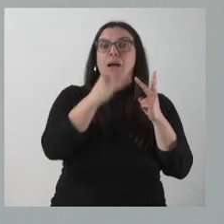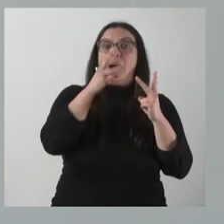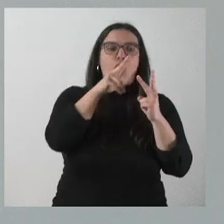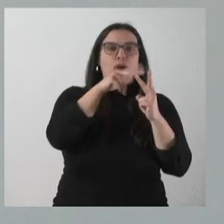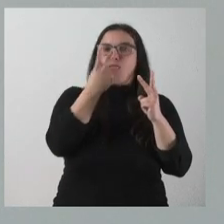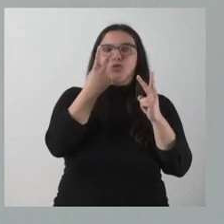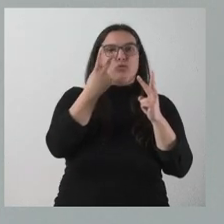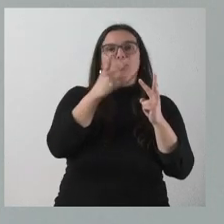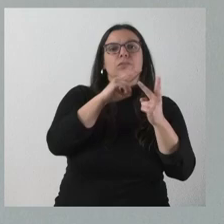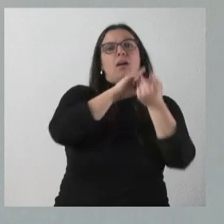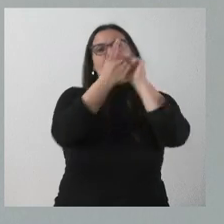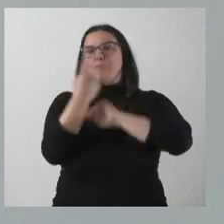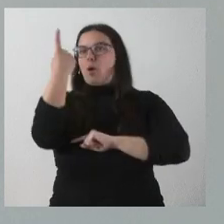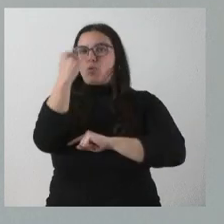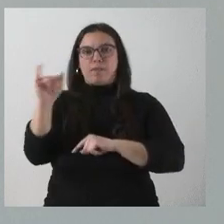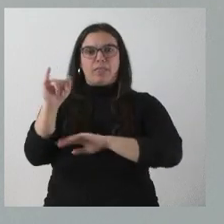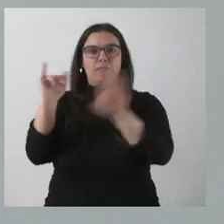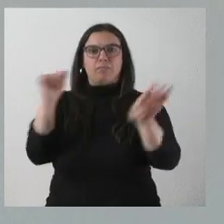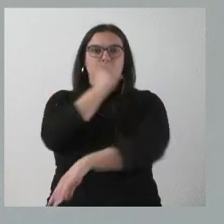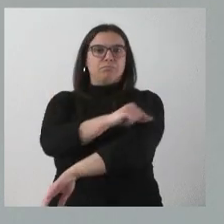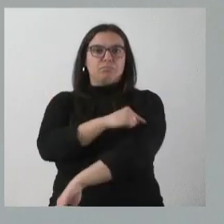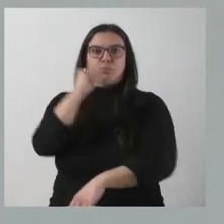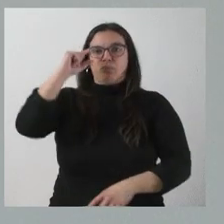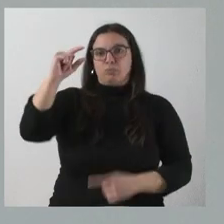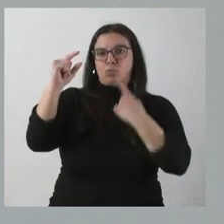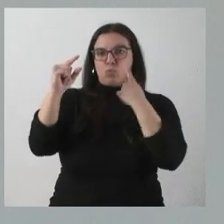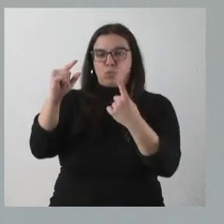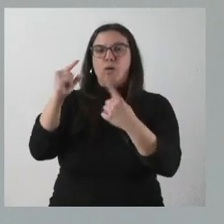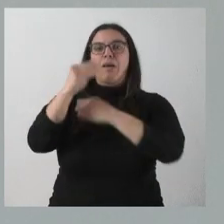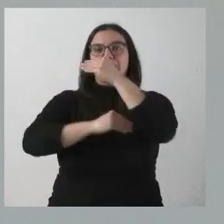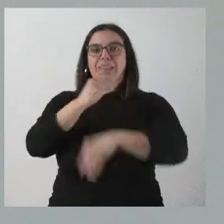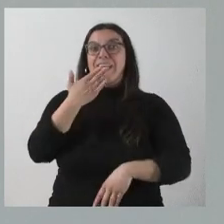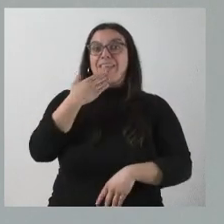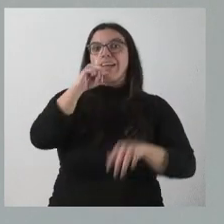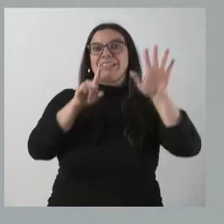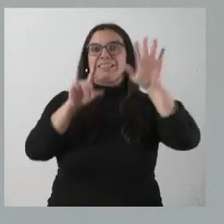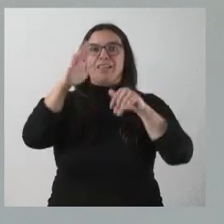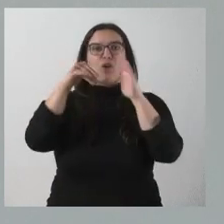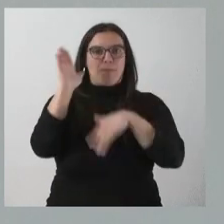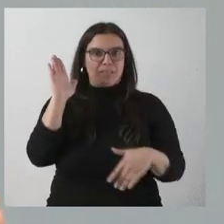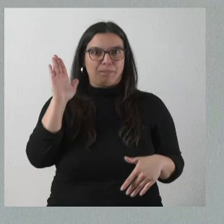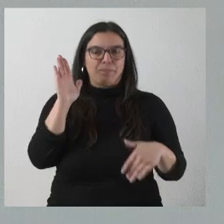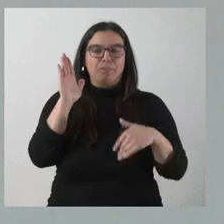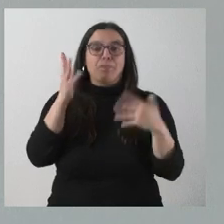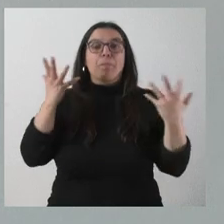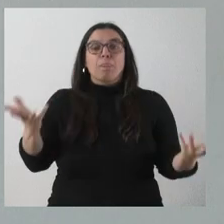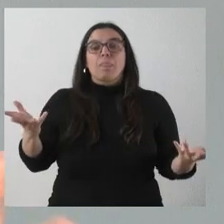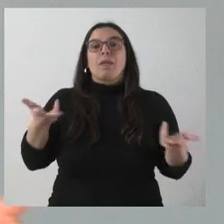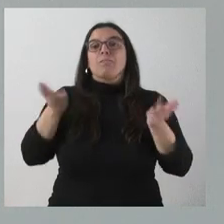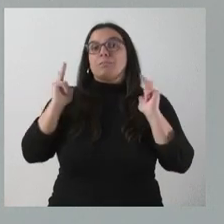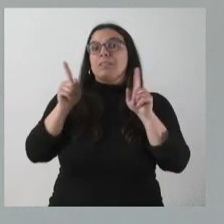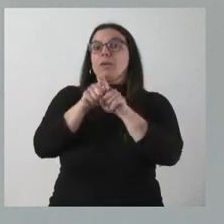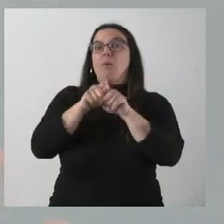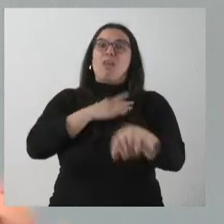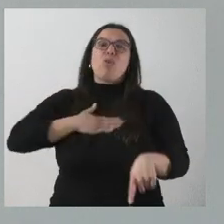una única inoculación de la nueva vacuna que se administra a las personas de más de 65 años. Esto lo que permite es mayor nivel de